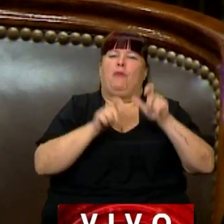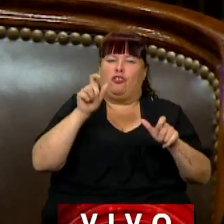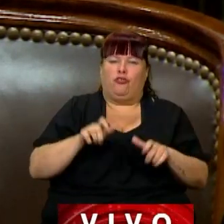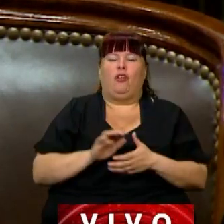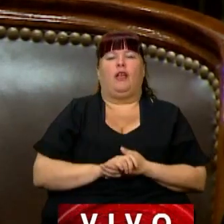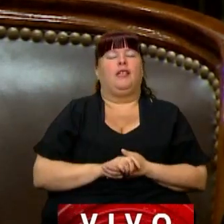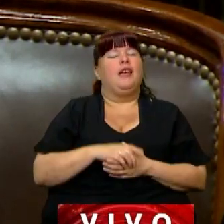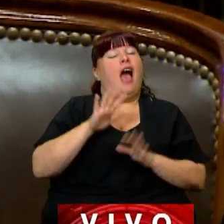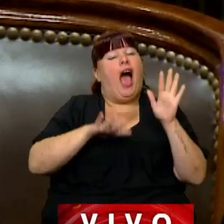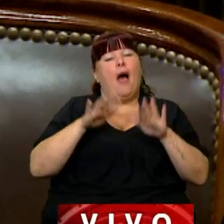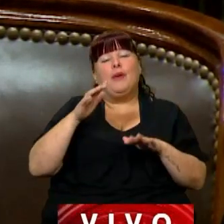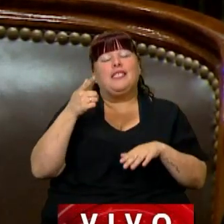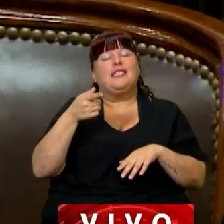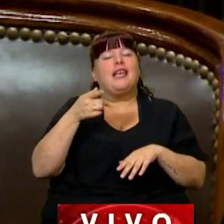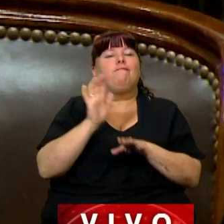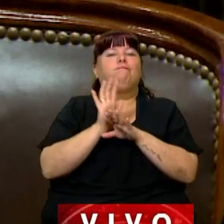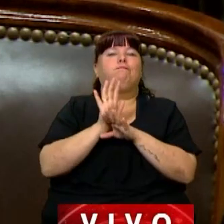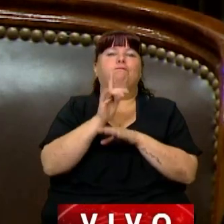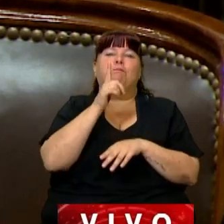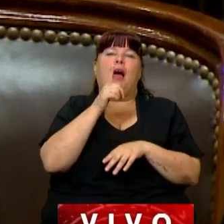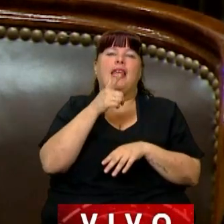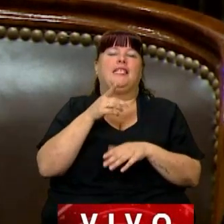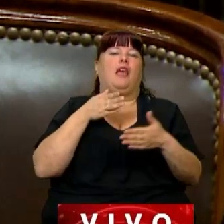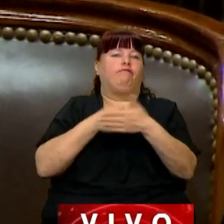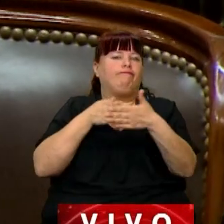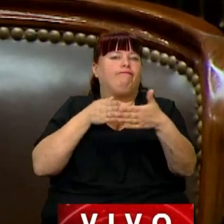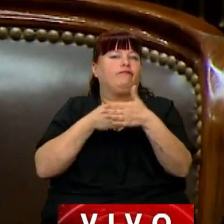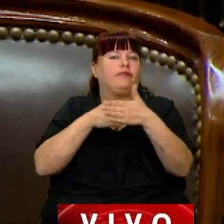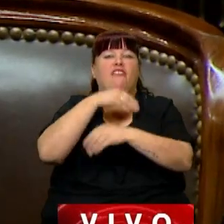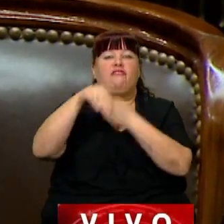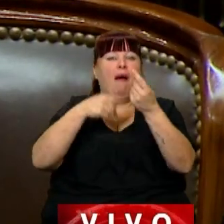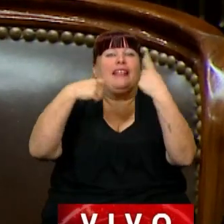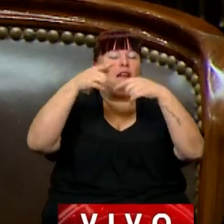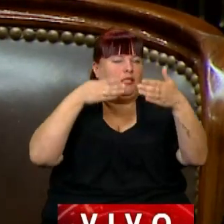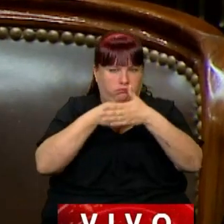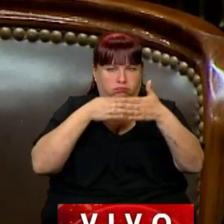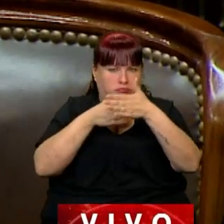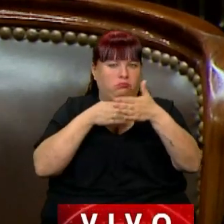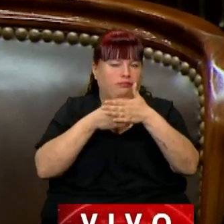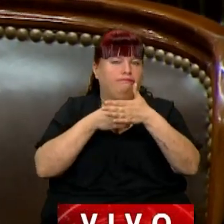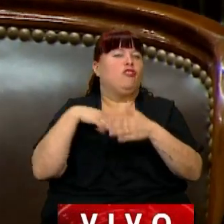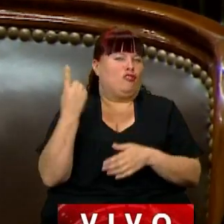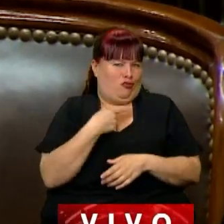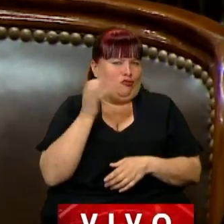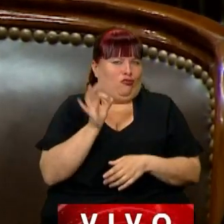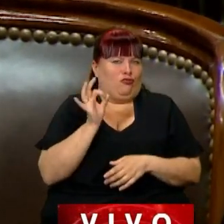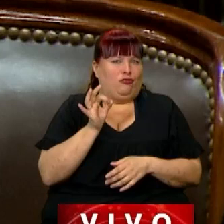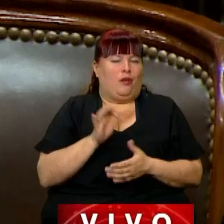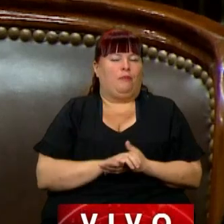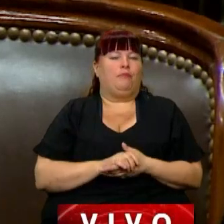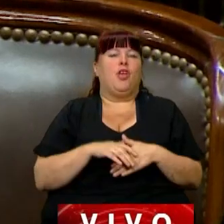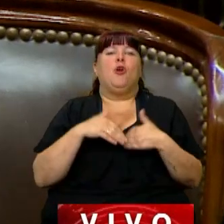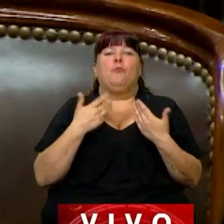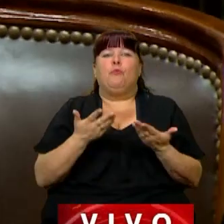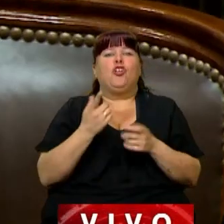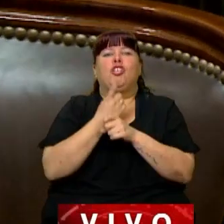se hace fundamentalmente, se convierte en un obstáculo para las familias y nosotros lo sabemos. Por